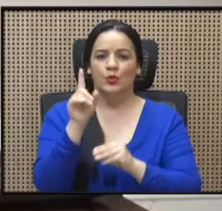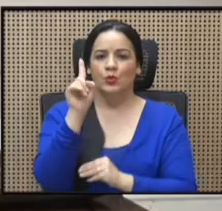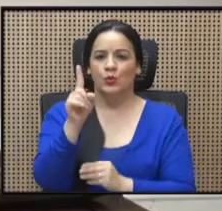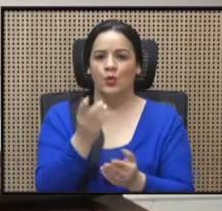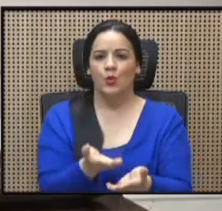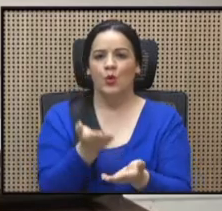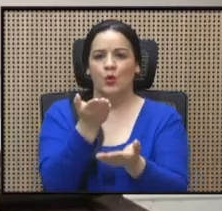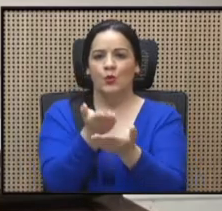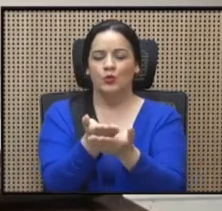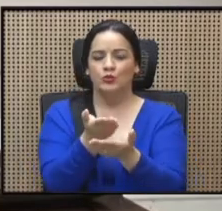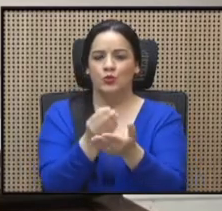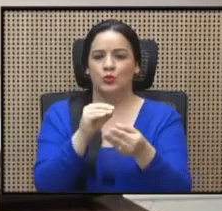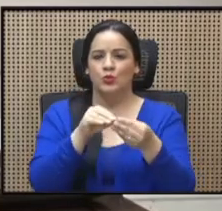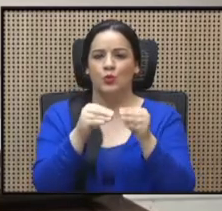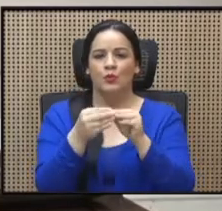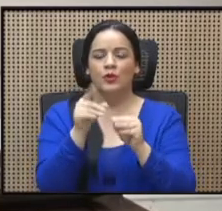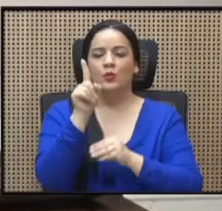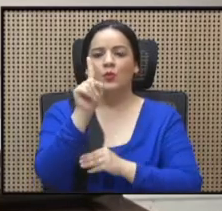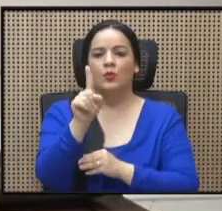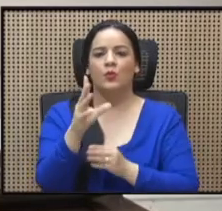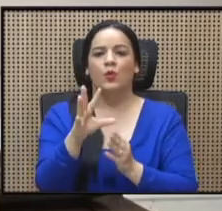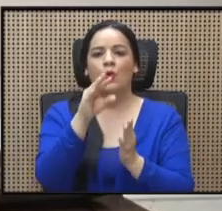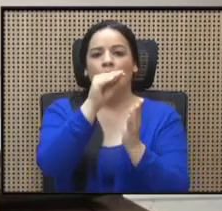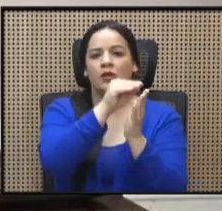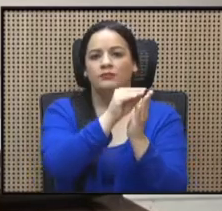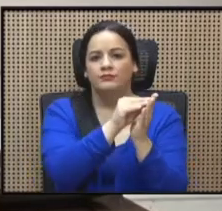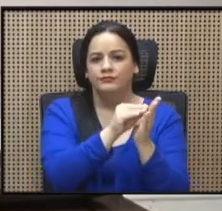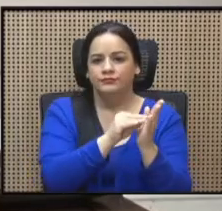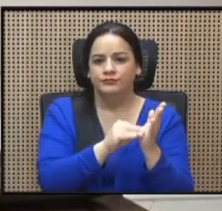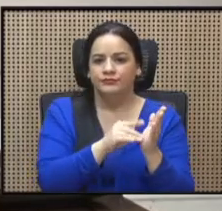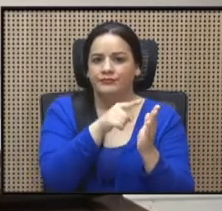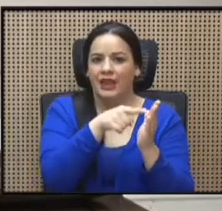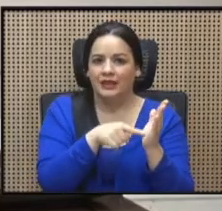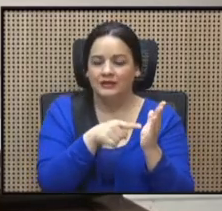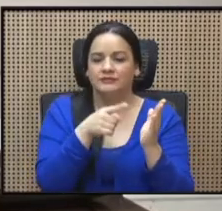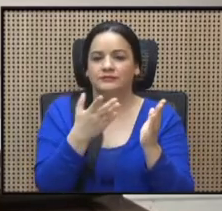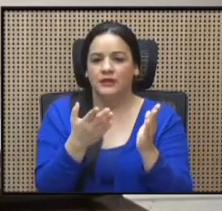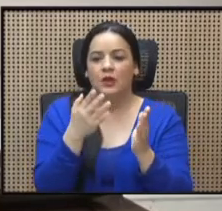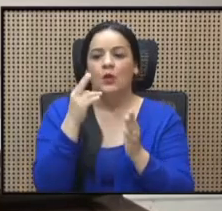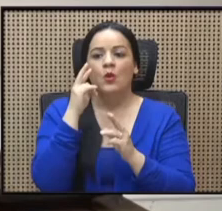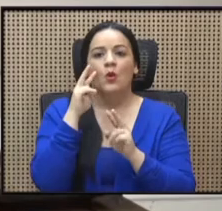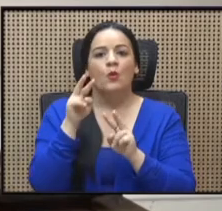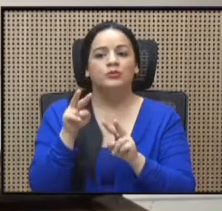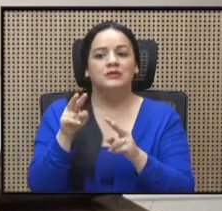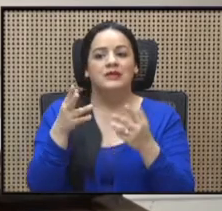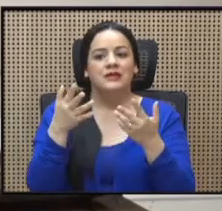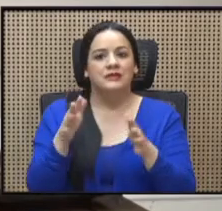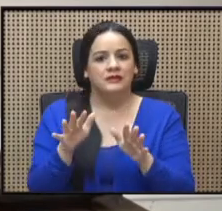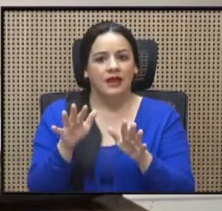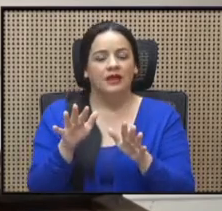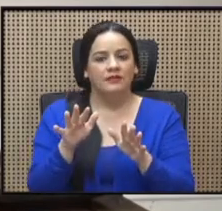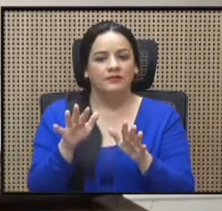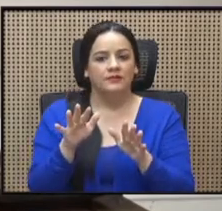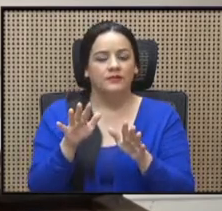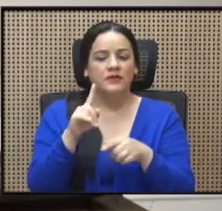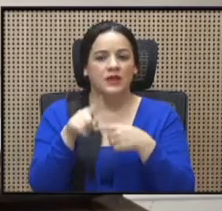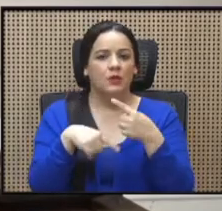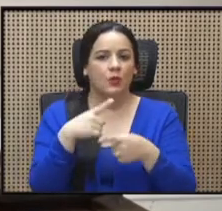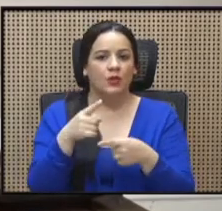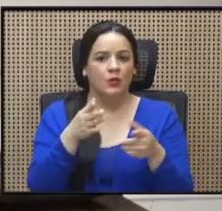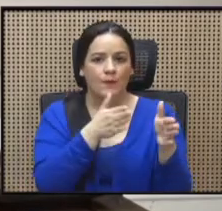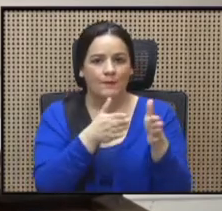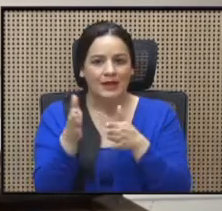uno recoge las observaciones que se consideran o que fueron planteadas,